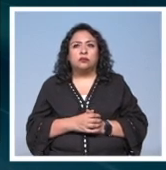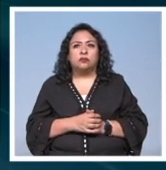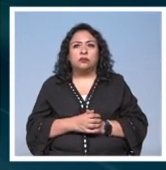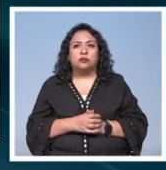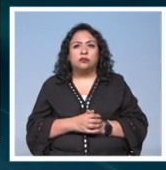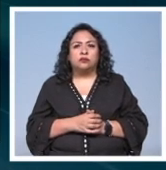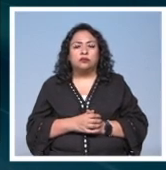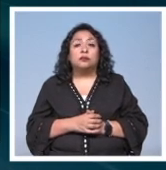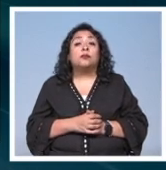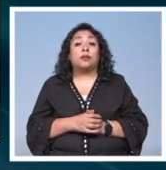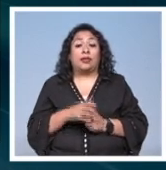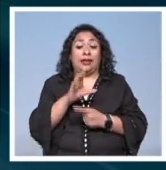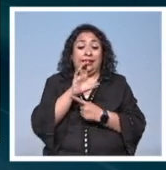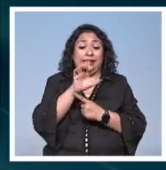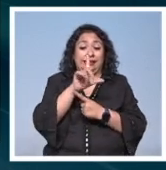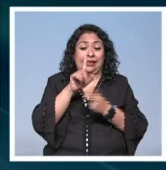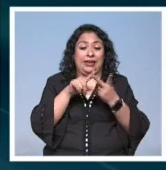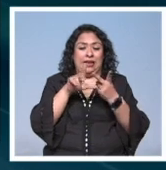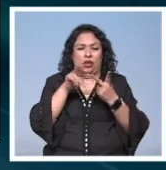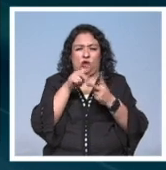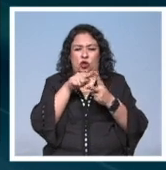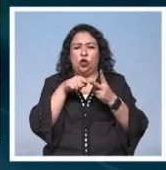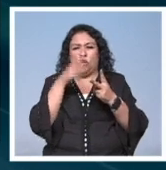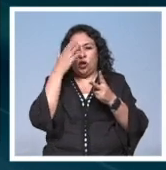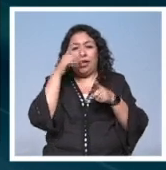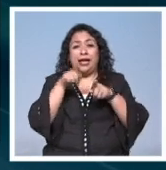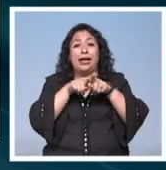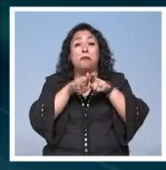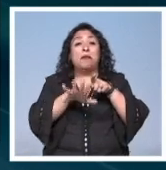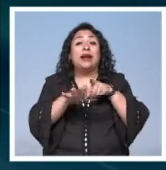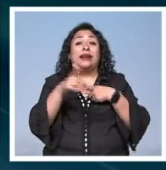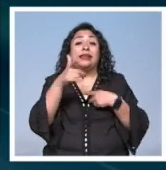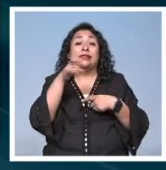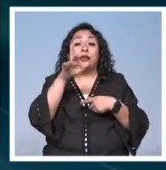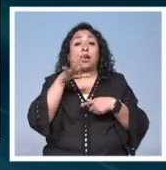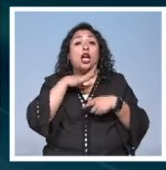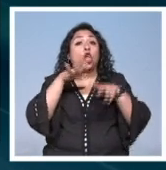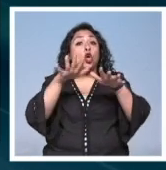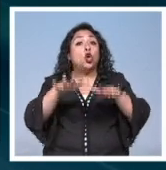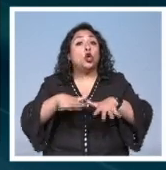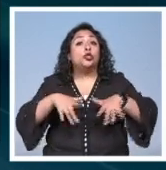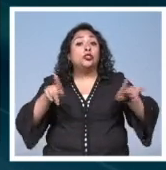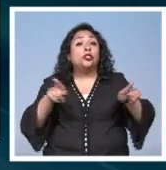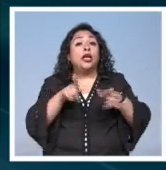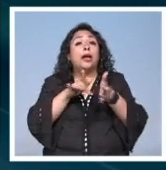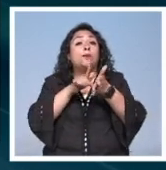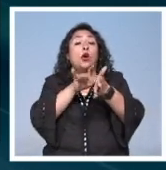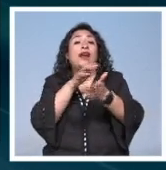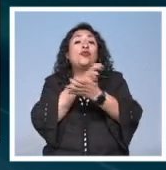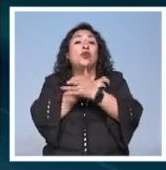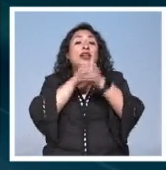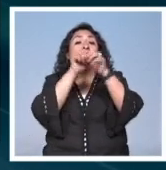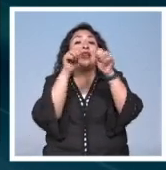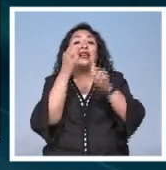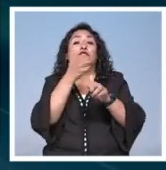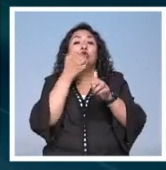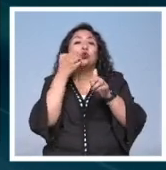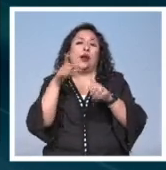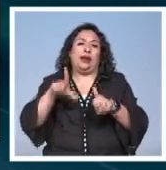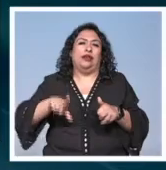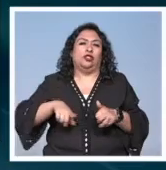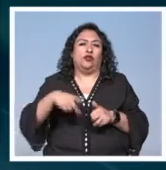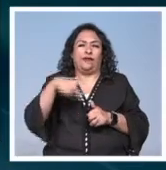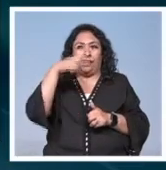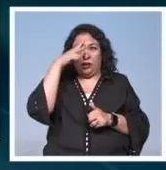Celia y Laura mejor conocidas como las hermanas García ofrecerán un concierto en apoyo a la educación en artes en escuelas públicas de